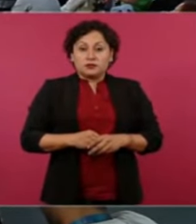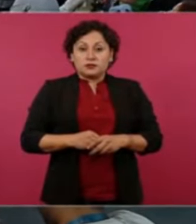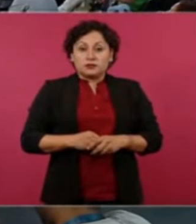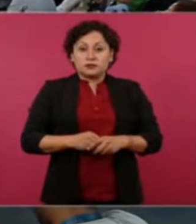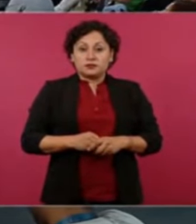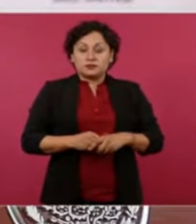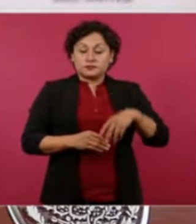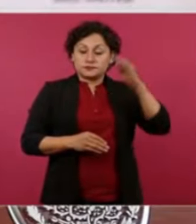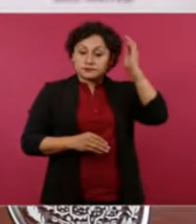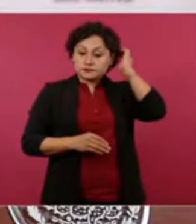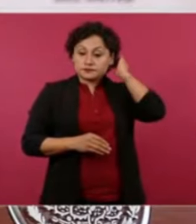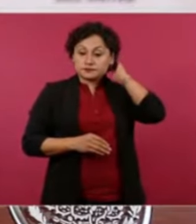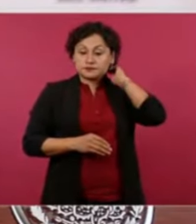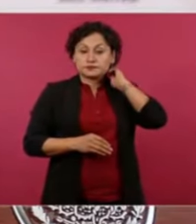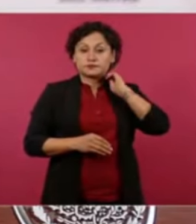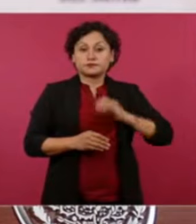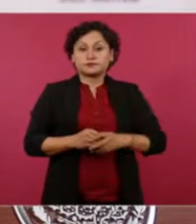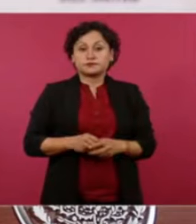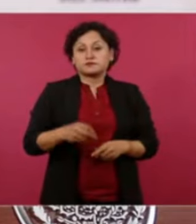muy ramplón no